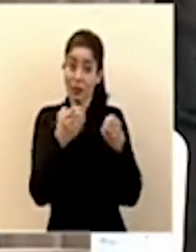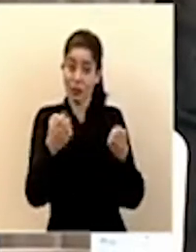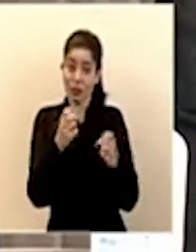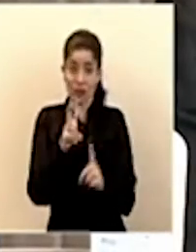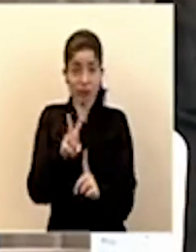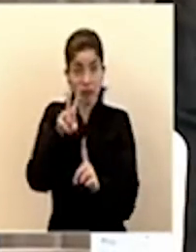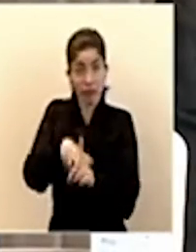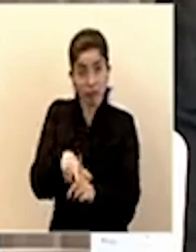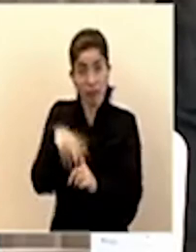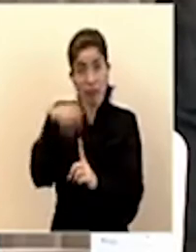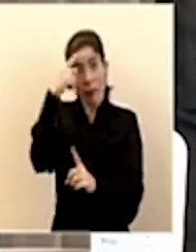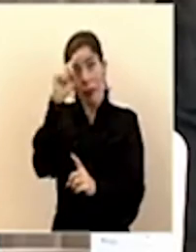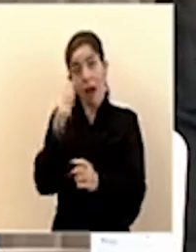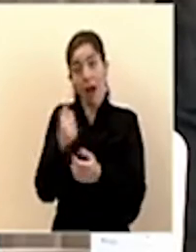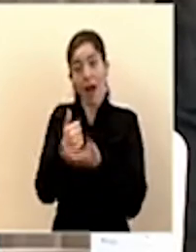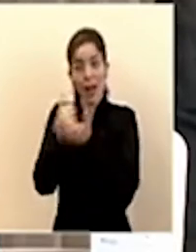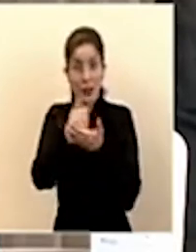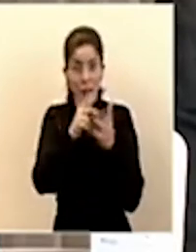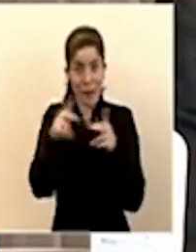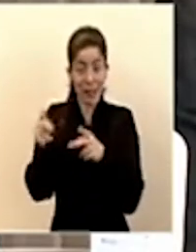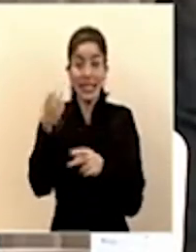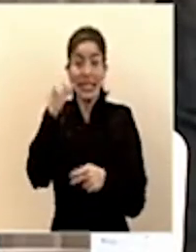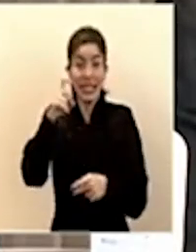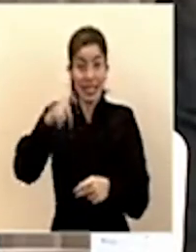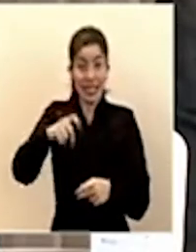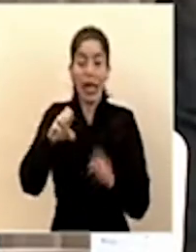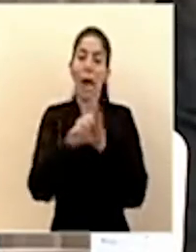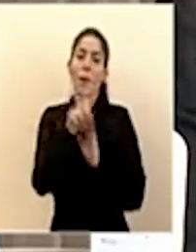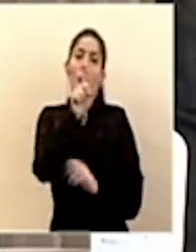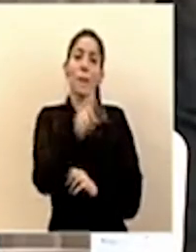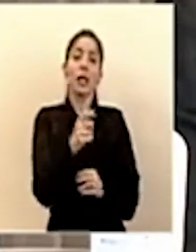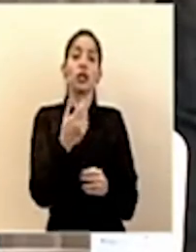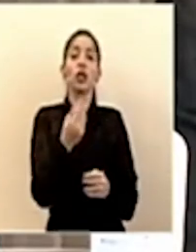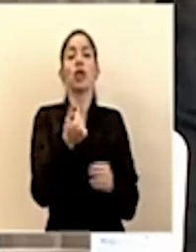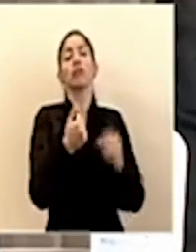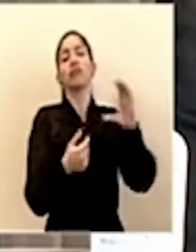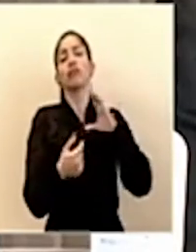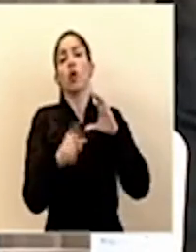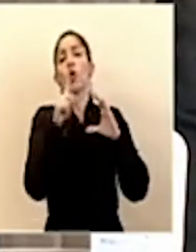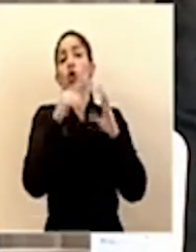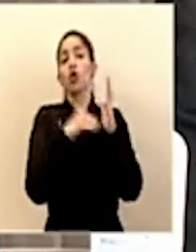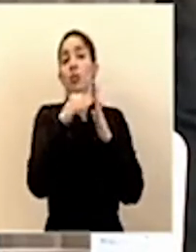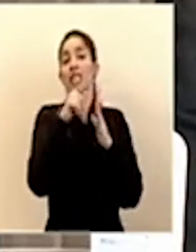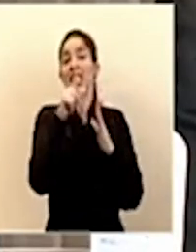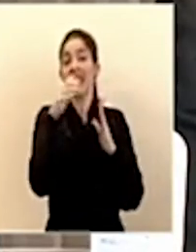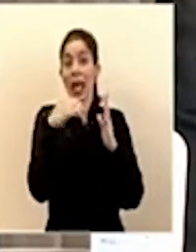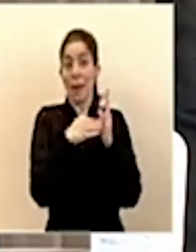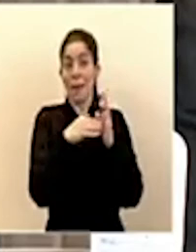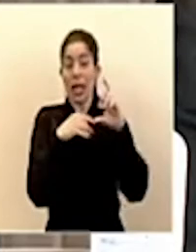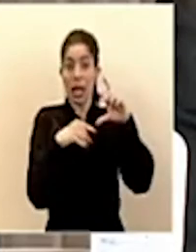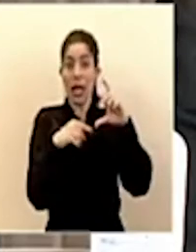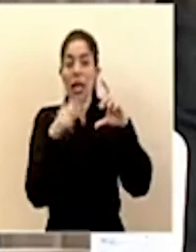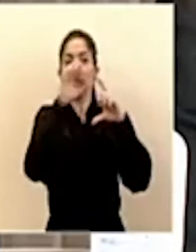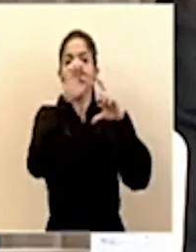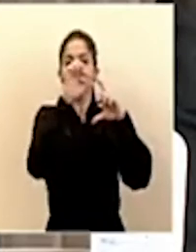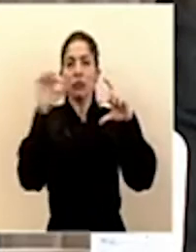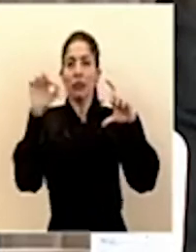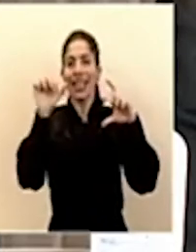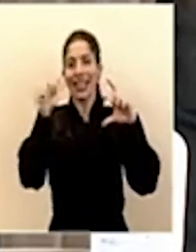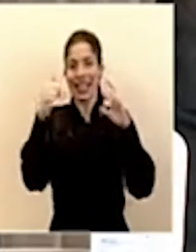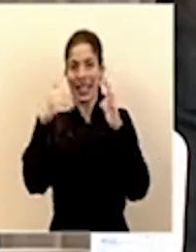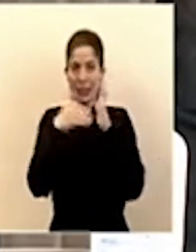apoyo solidario, una persona que gane un millón 100 mil colones pagaría 10 mil colones o